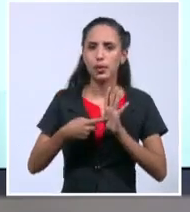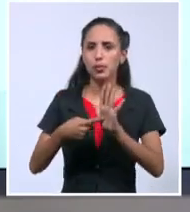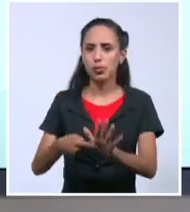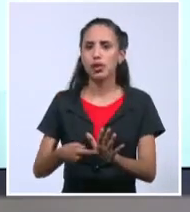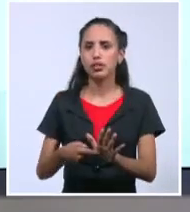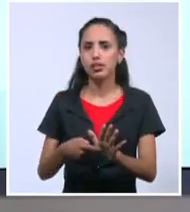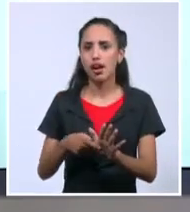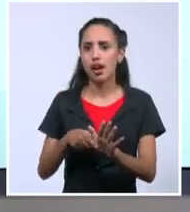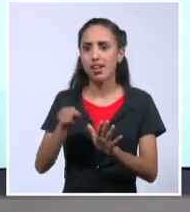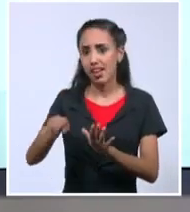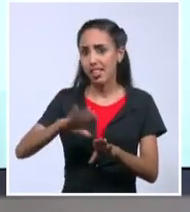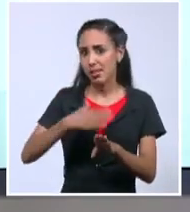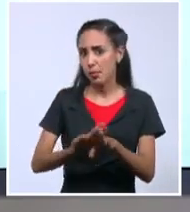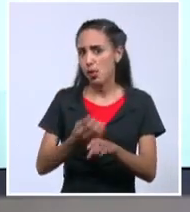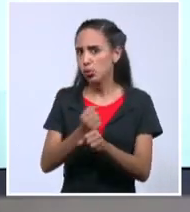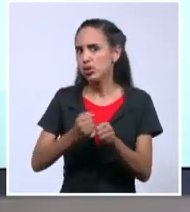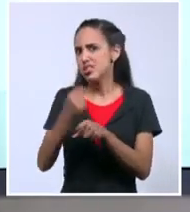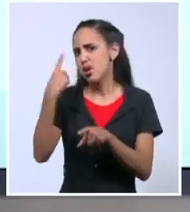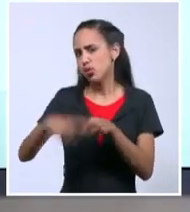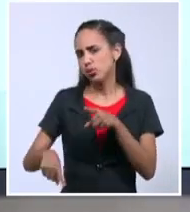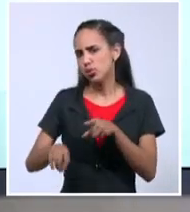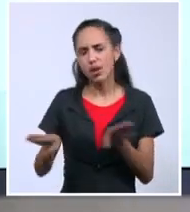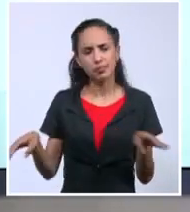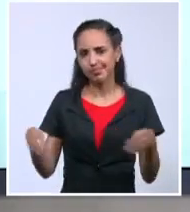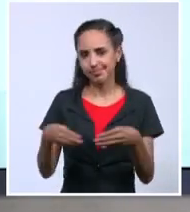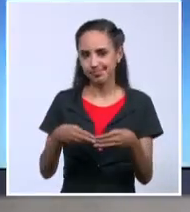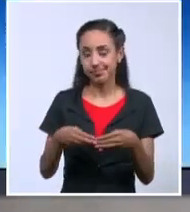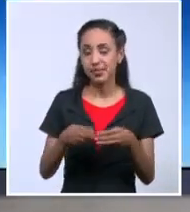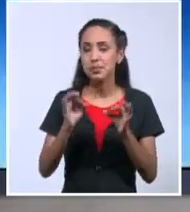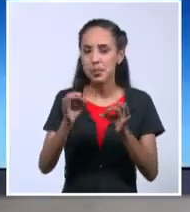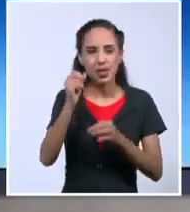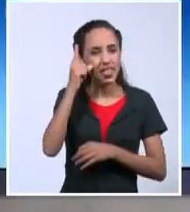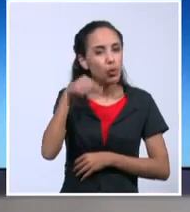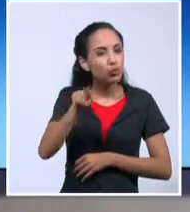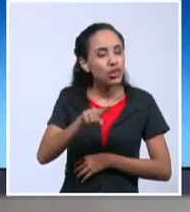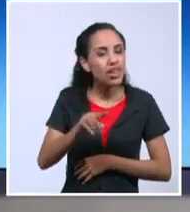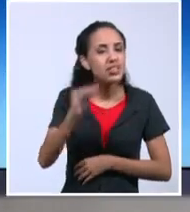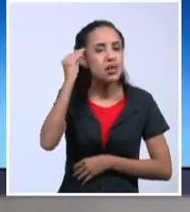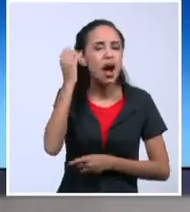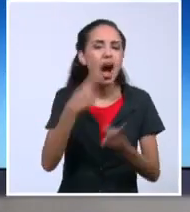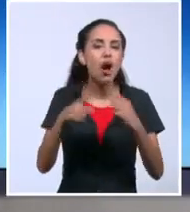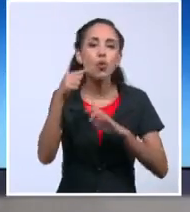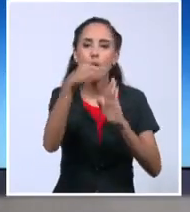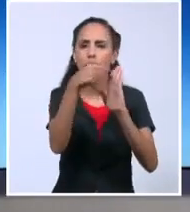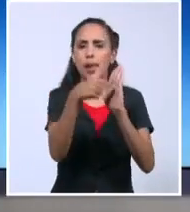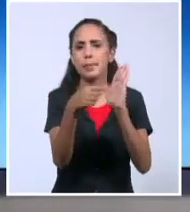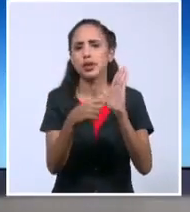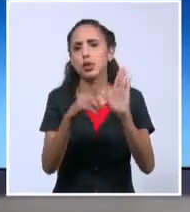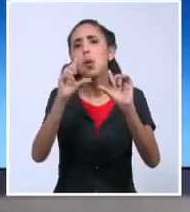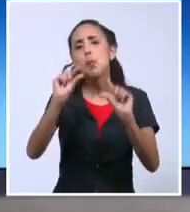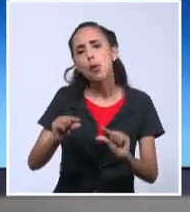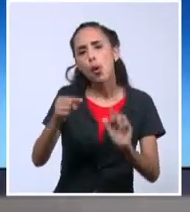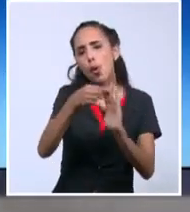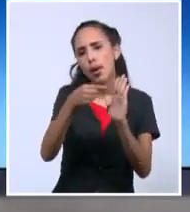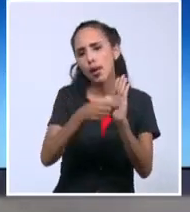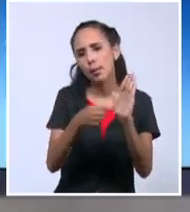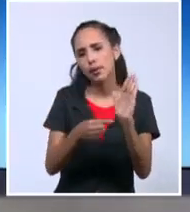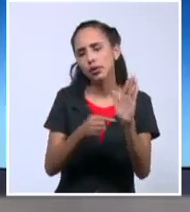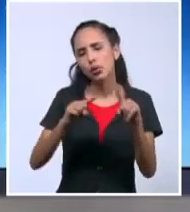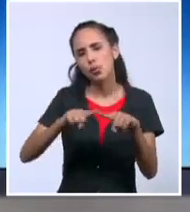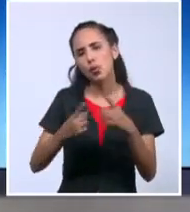él lo desvía? No les consumo más tiempo por hoy. La idea era que tuvieran unos pocos elementos. Son pocos porque esto en realidad